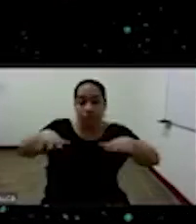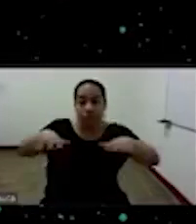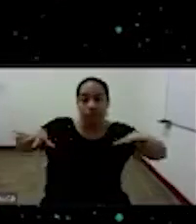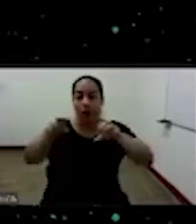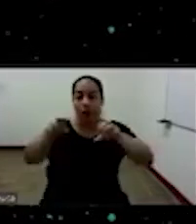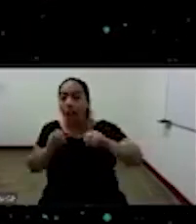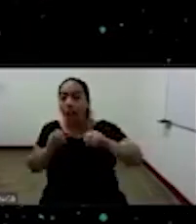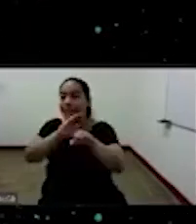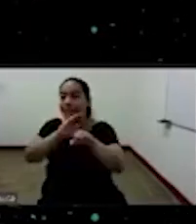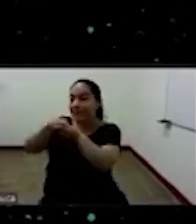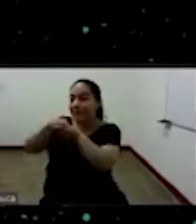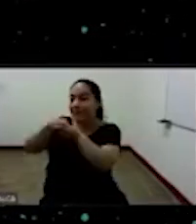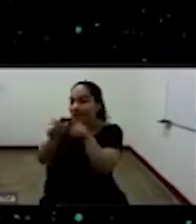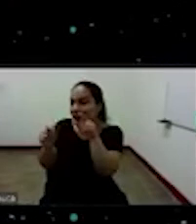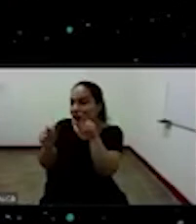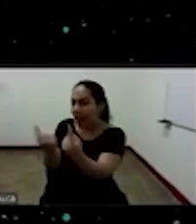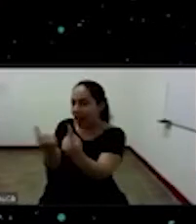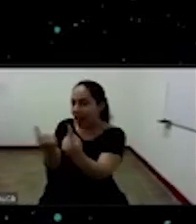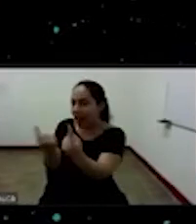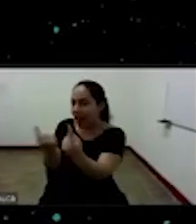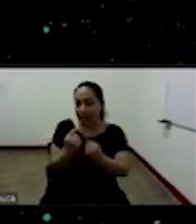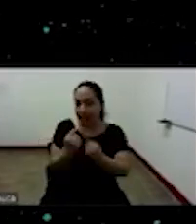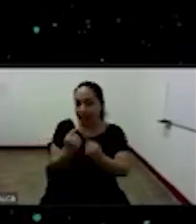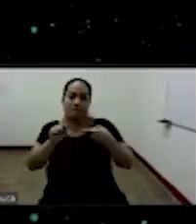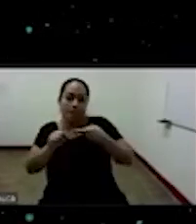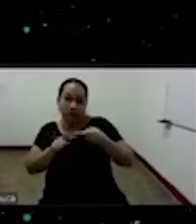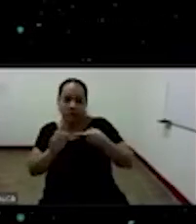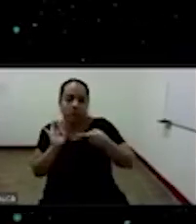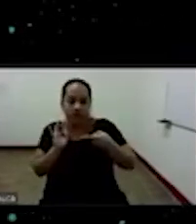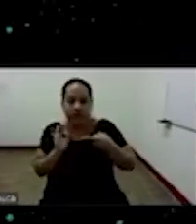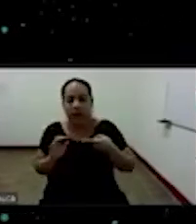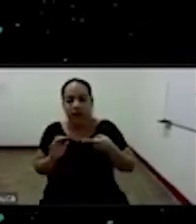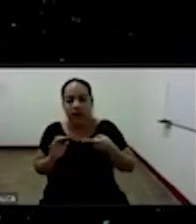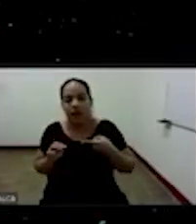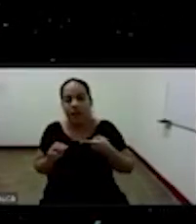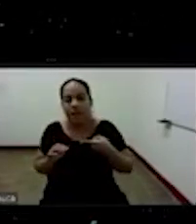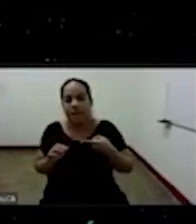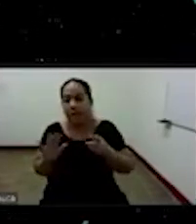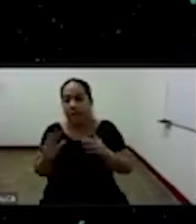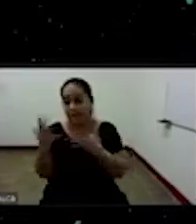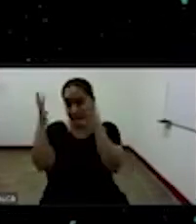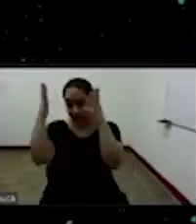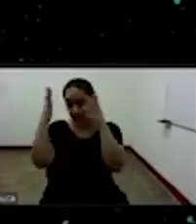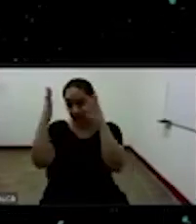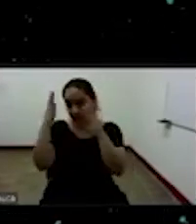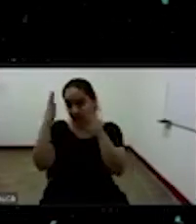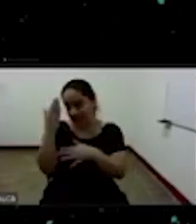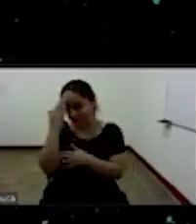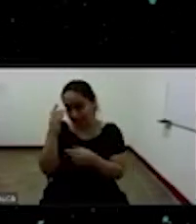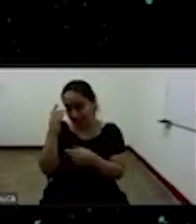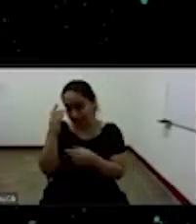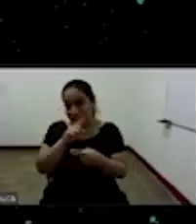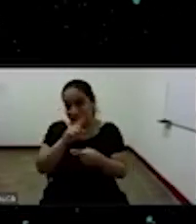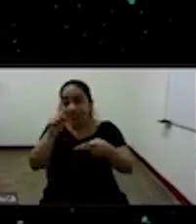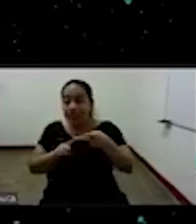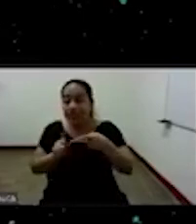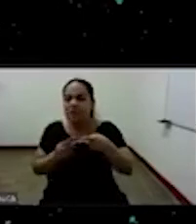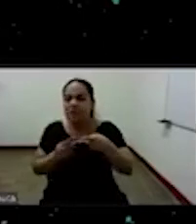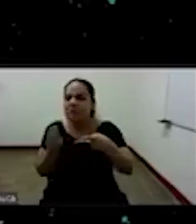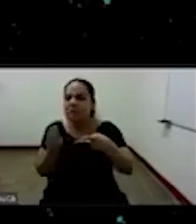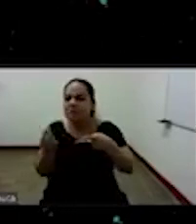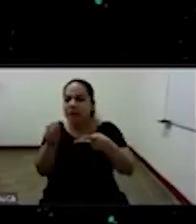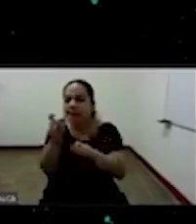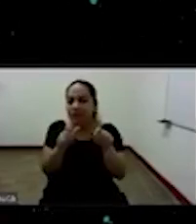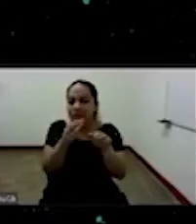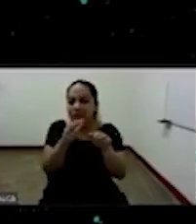las personas primero era a a las fiestas ¿no? y segundo era para invitar a las personas